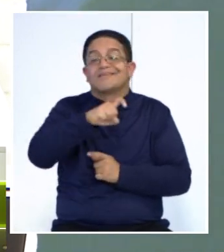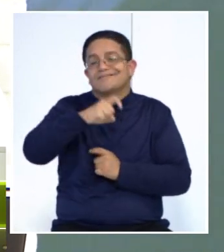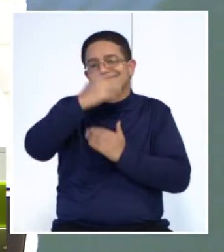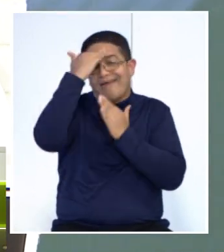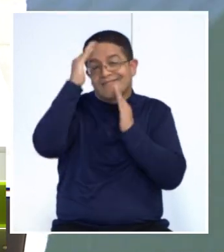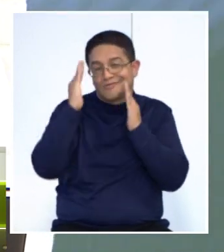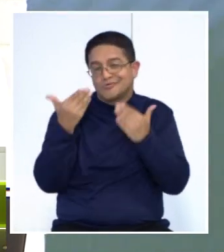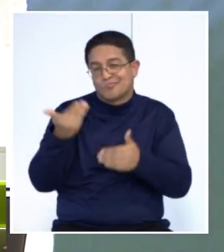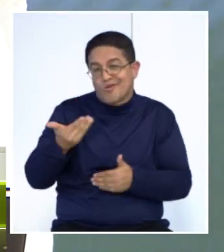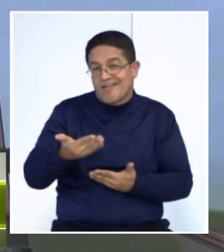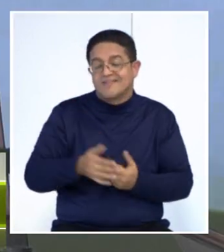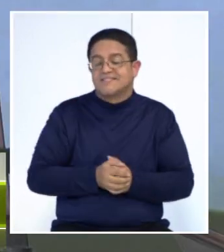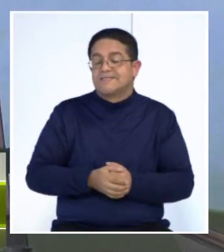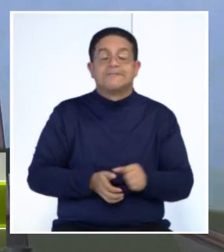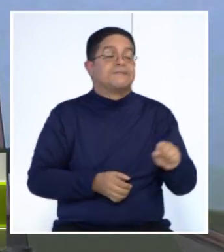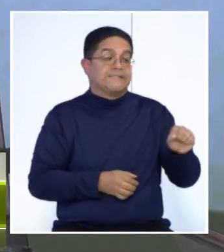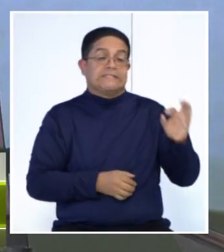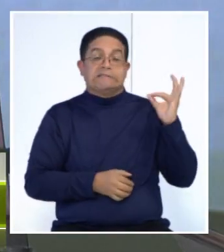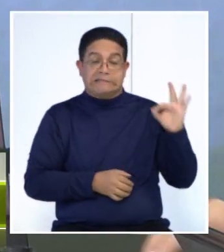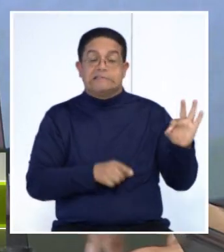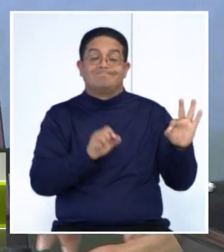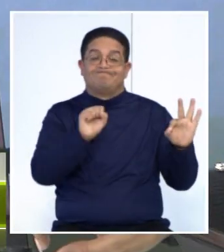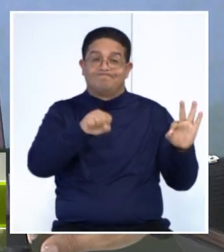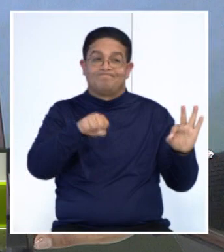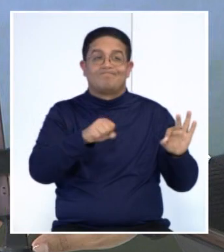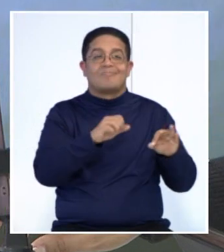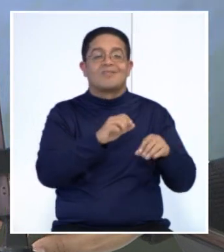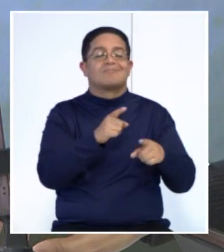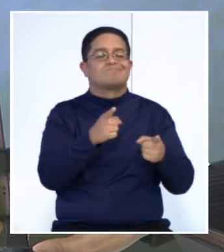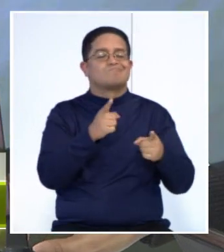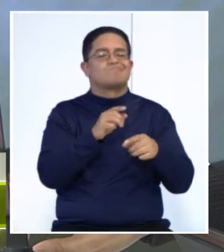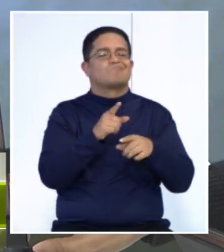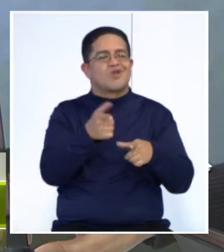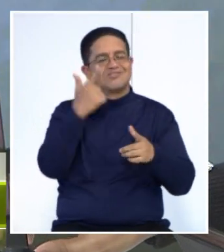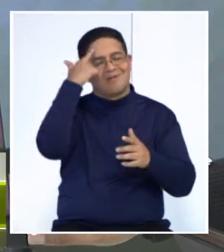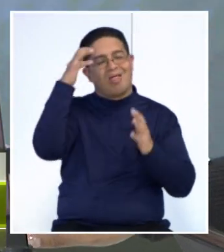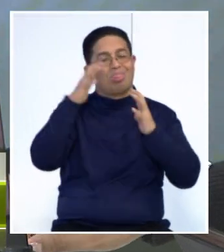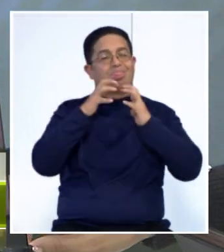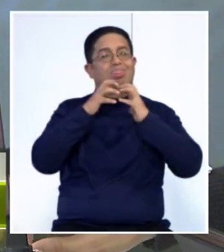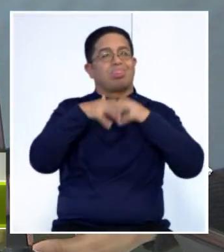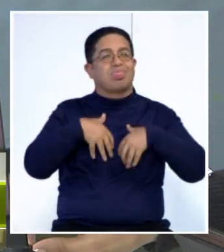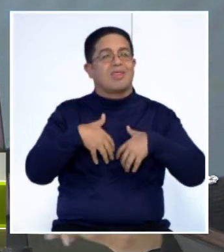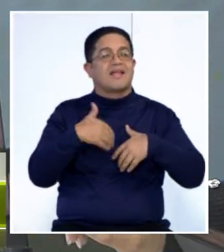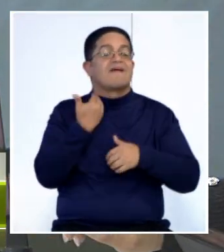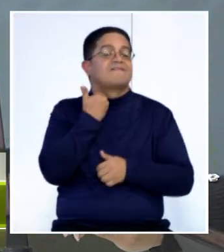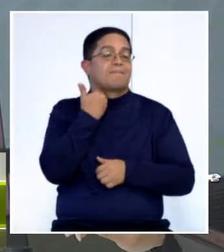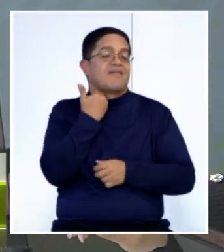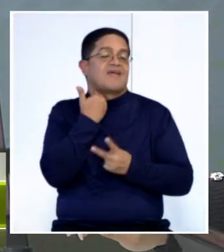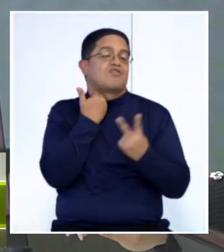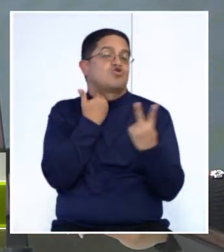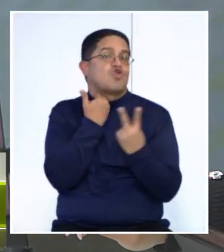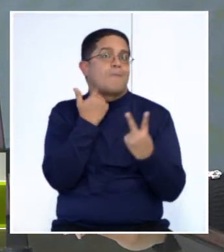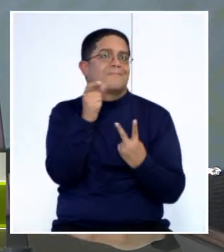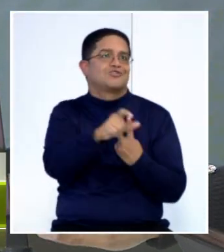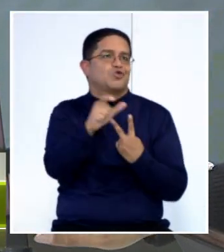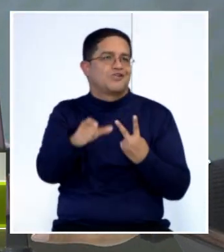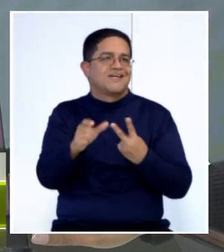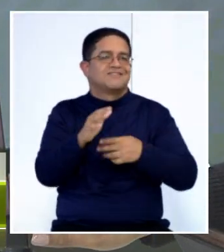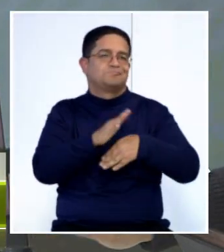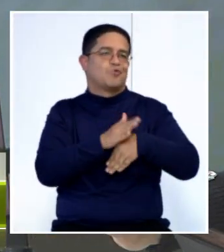fundamental, ¿no, doctor? Es así. Incluso por eso las demencias en general son llamadas las enfermedades de los dos enfermos porque se